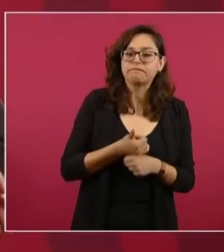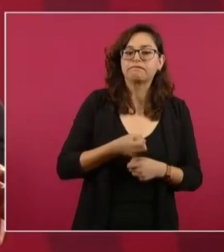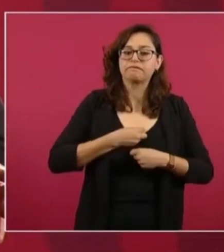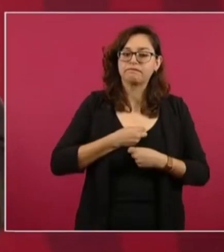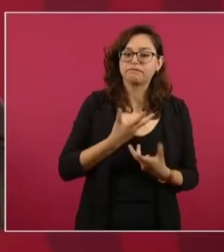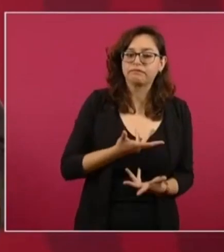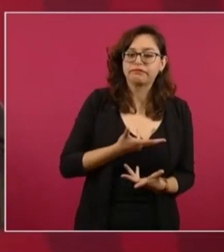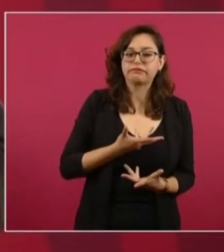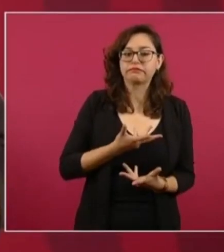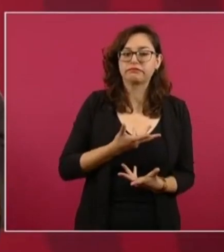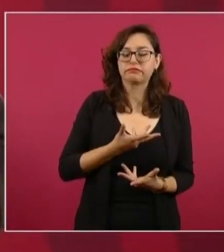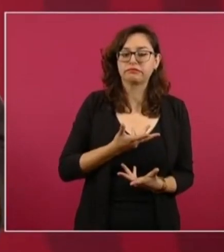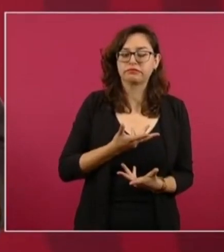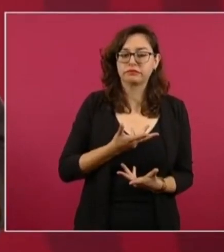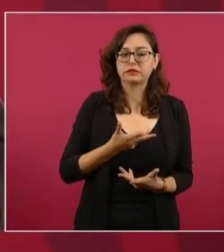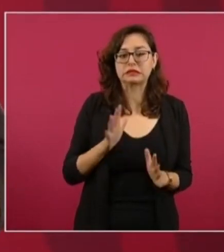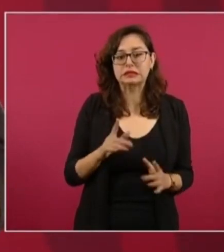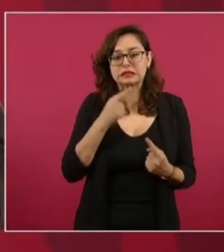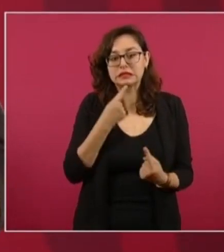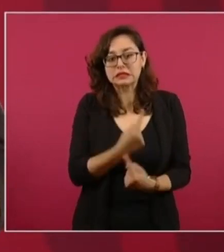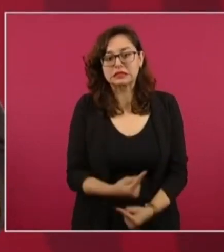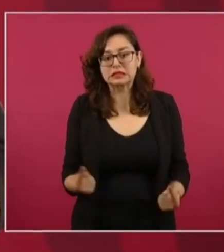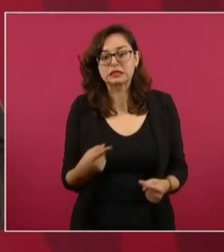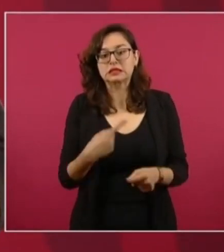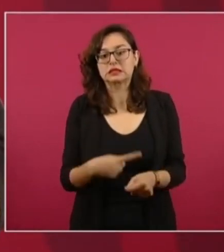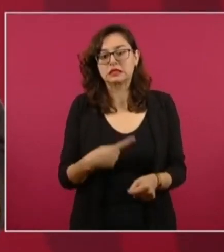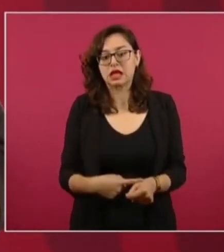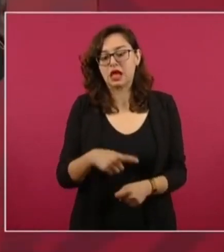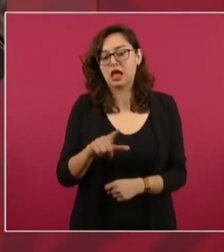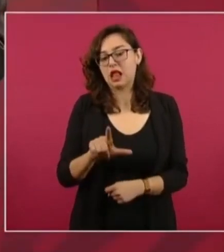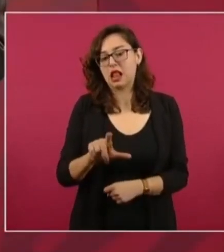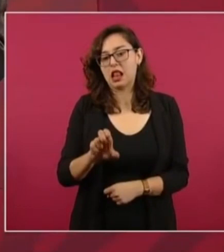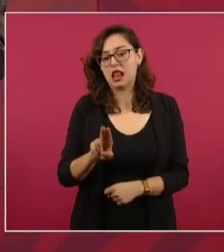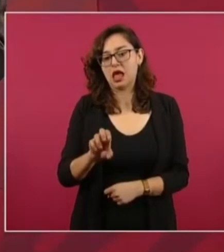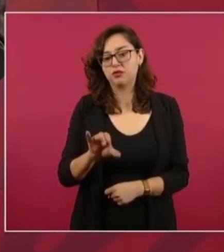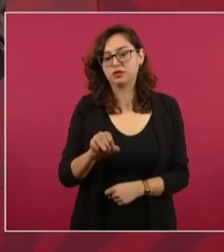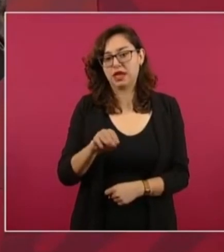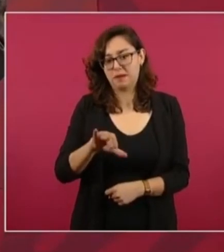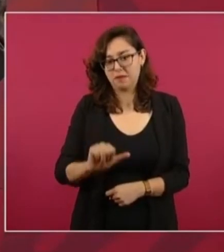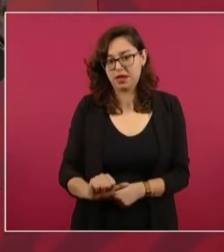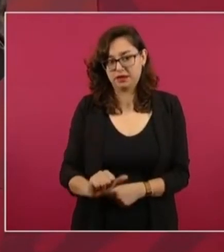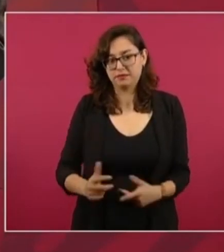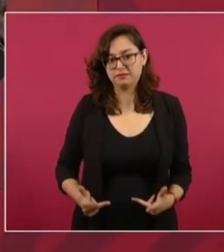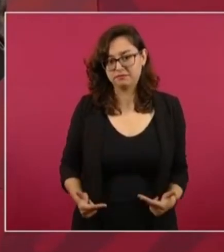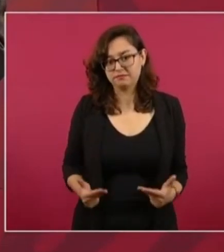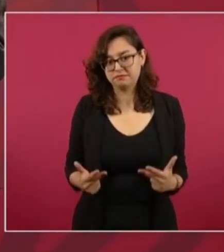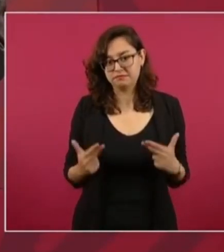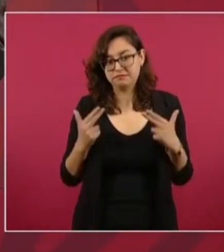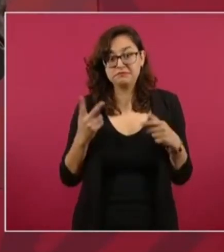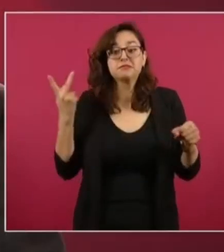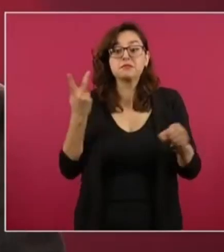tema de los niños con leucemia. Nosotros tenemos un déficit de